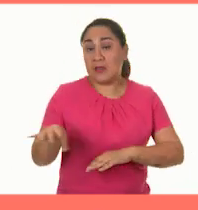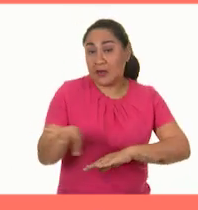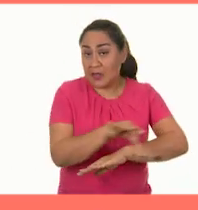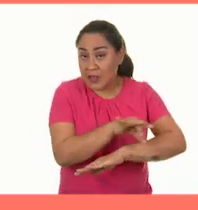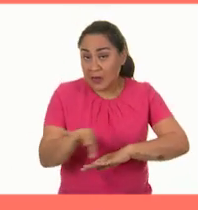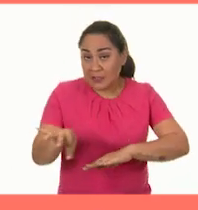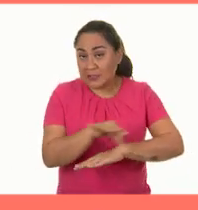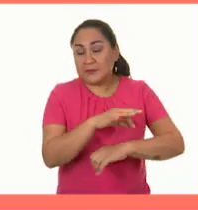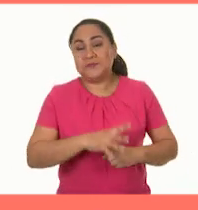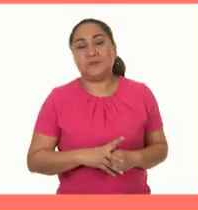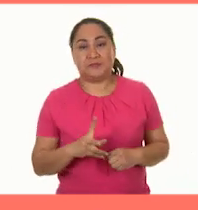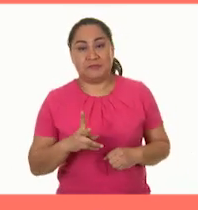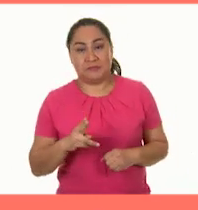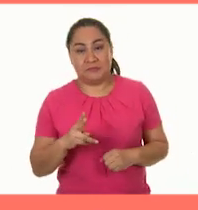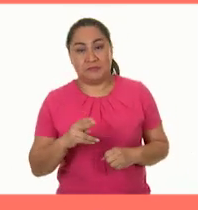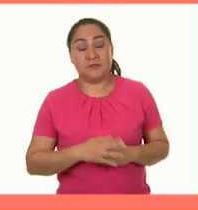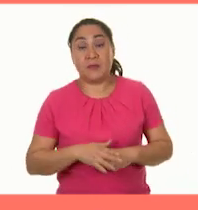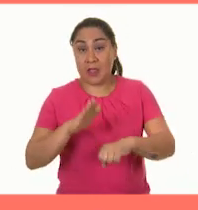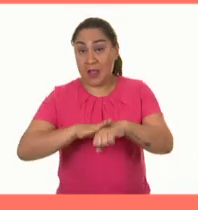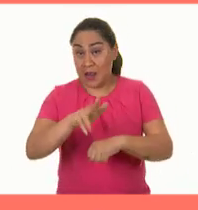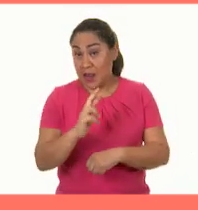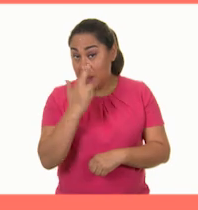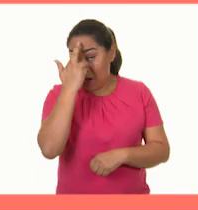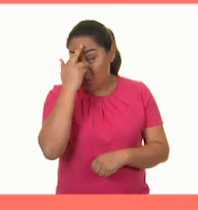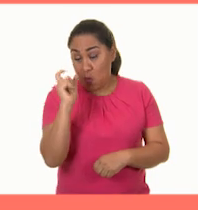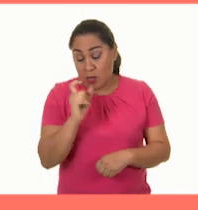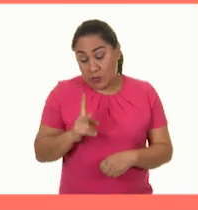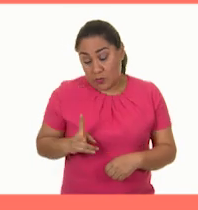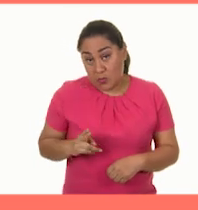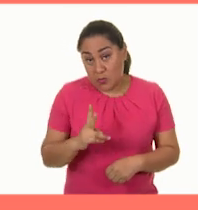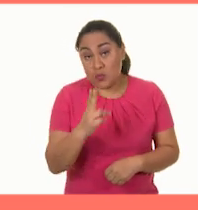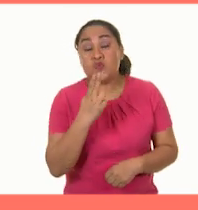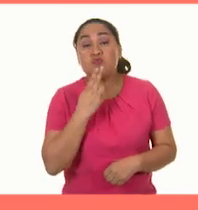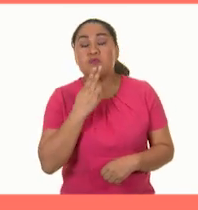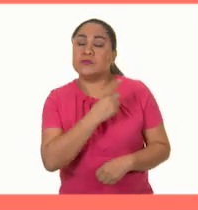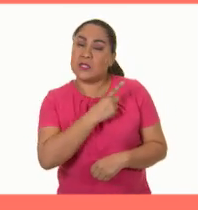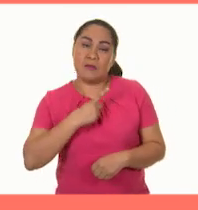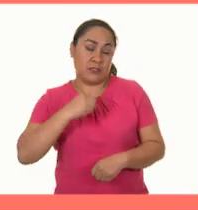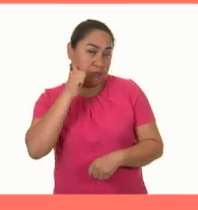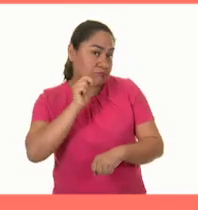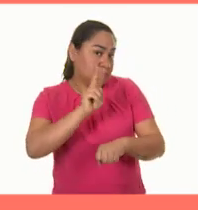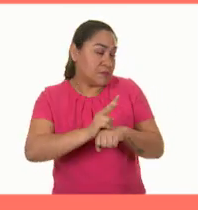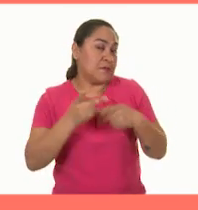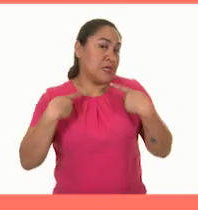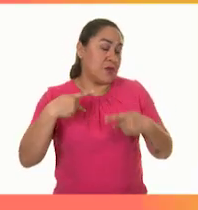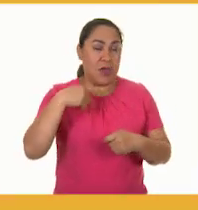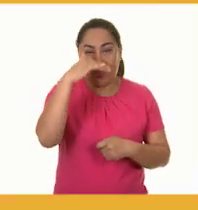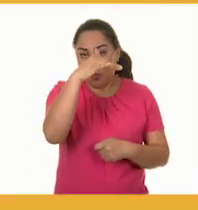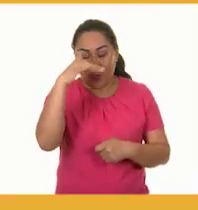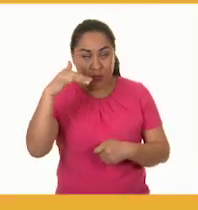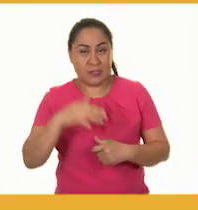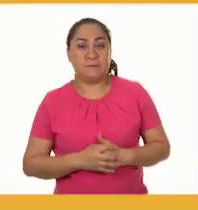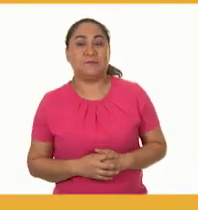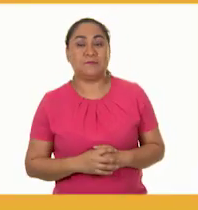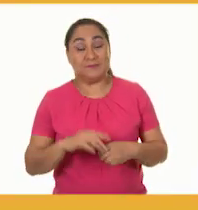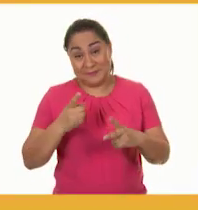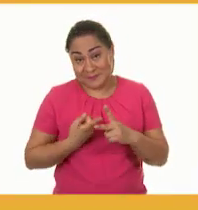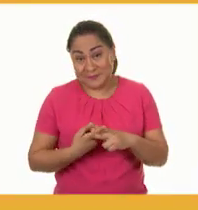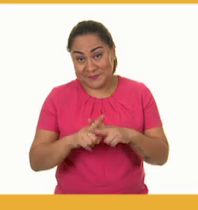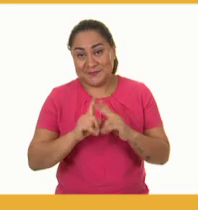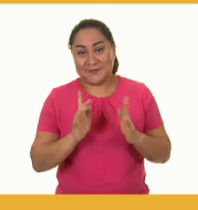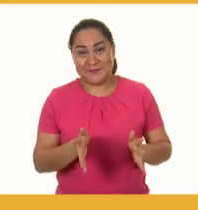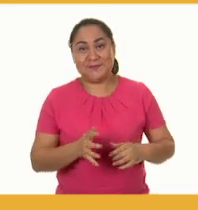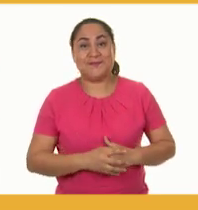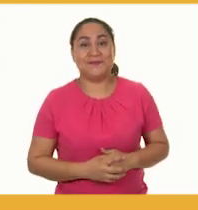y tijeras. Recuerda que la manipulación de estas debe estar supervisada por un adulto. ¡Empecemos!